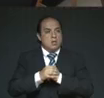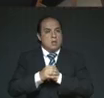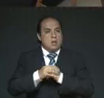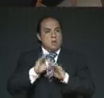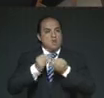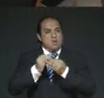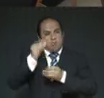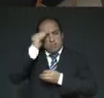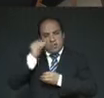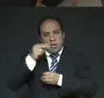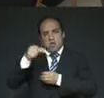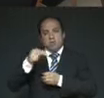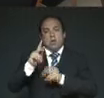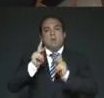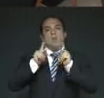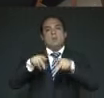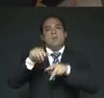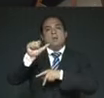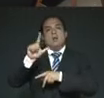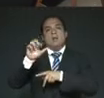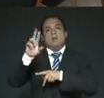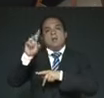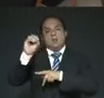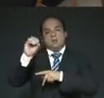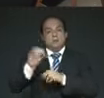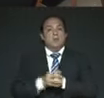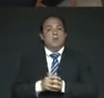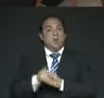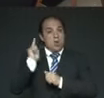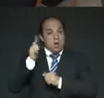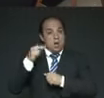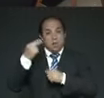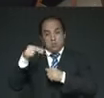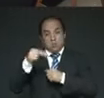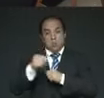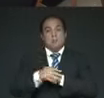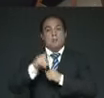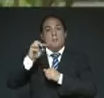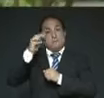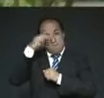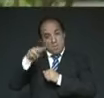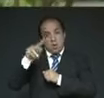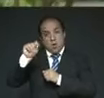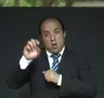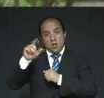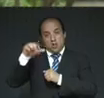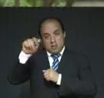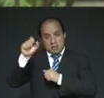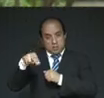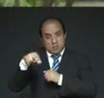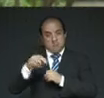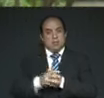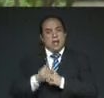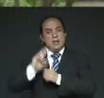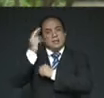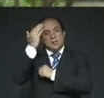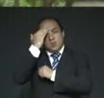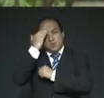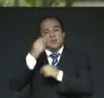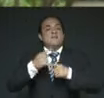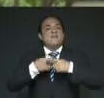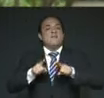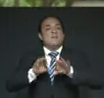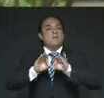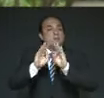el nombre Puente de Alvarado. Espero que el nombre México-Tenochtitlan nos lo pueda recordar de una manera